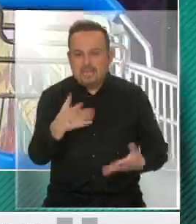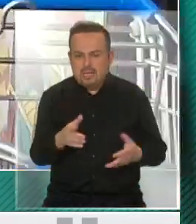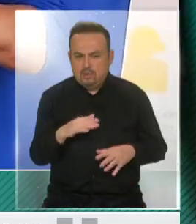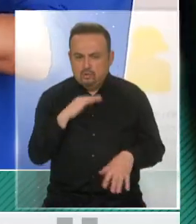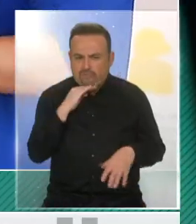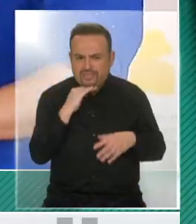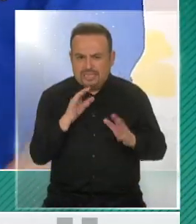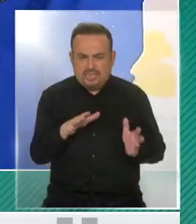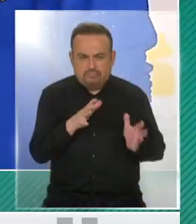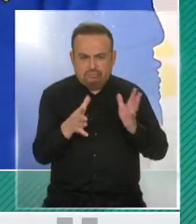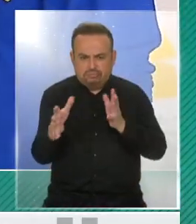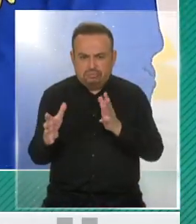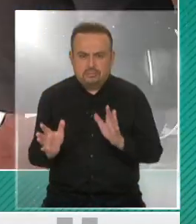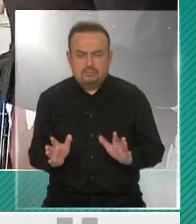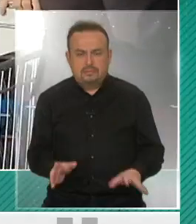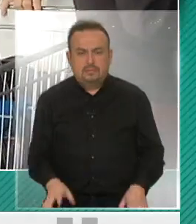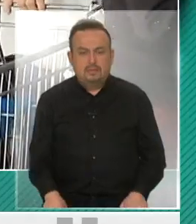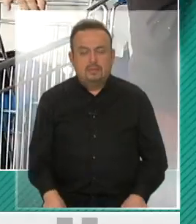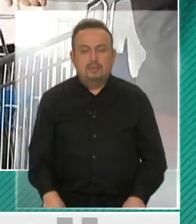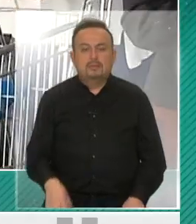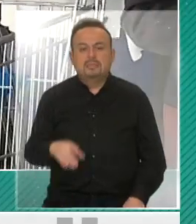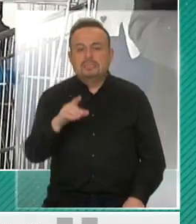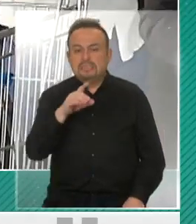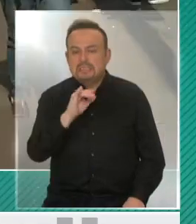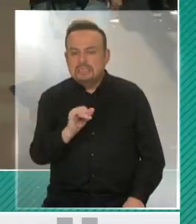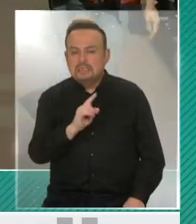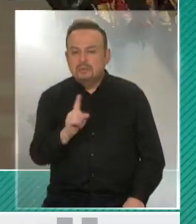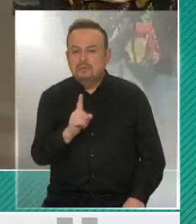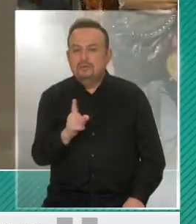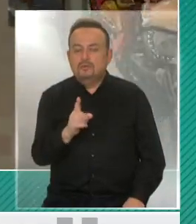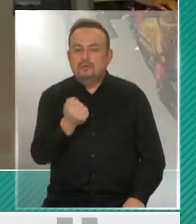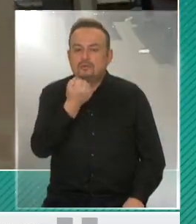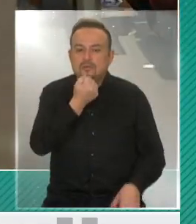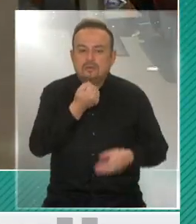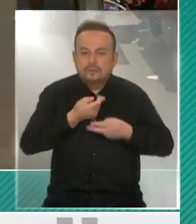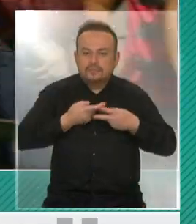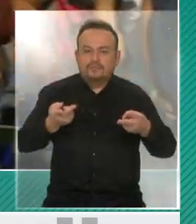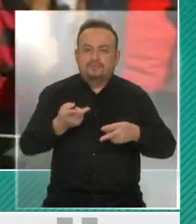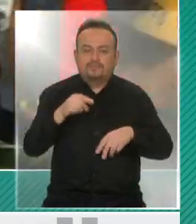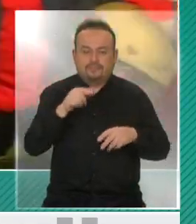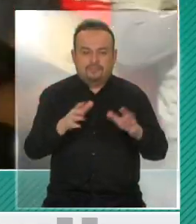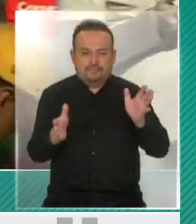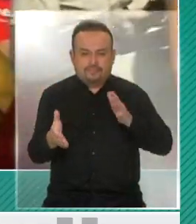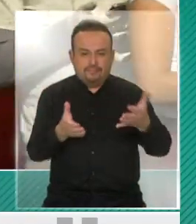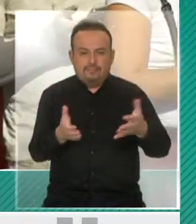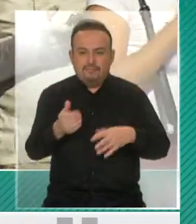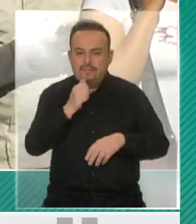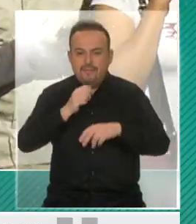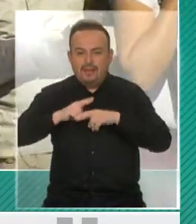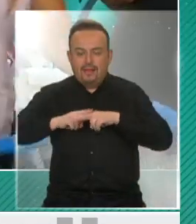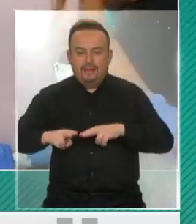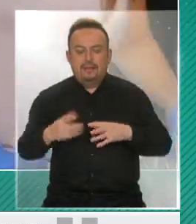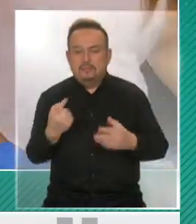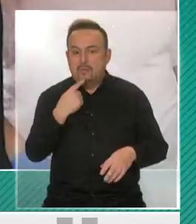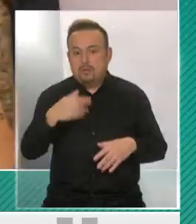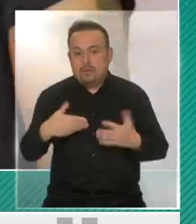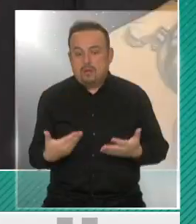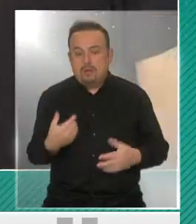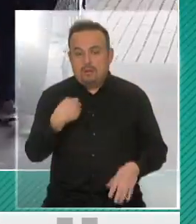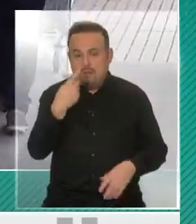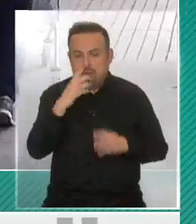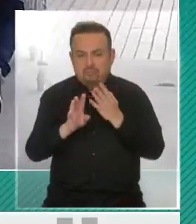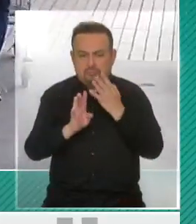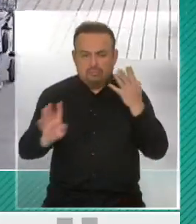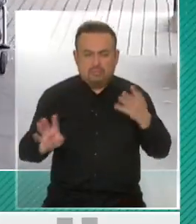suficiente y si no fue un error haber hecho un anuncio cuando estas cajas todavía no estaban listas. Y se lo pregunto porque hoy día vimos